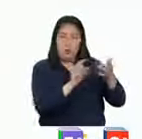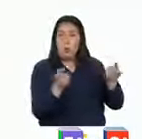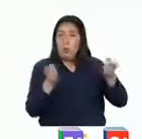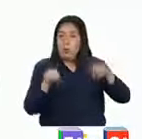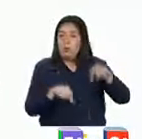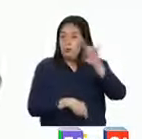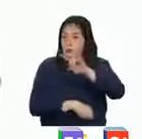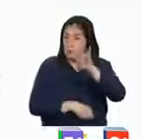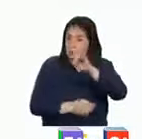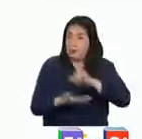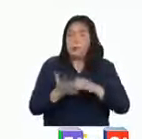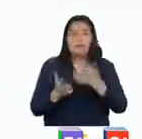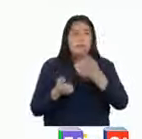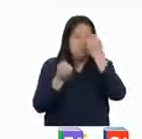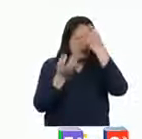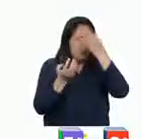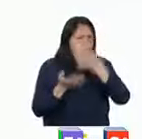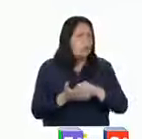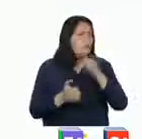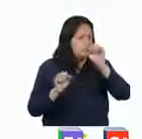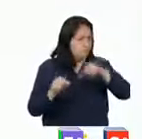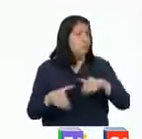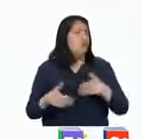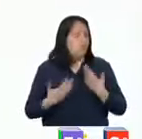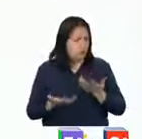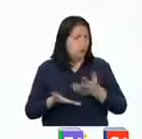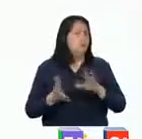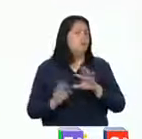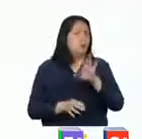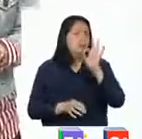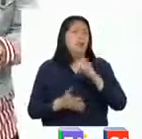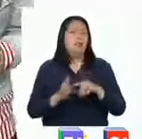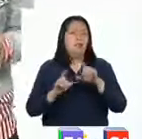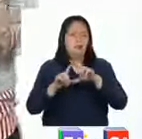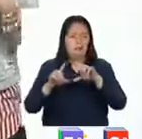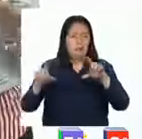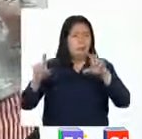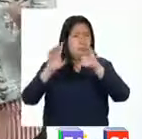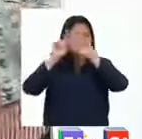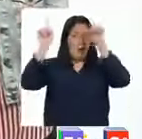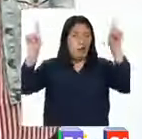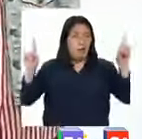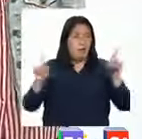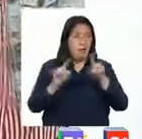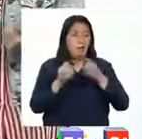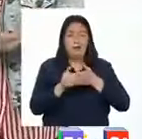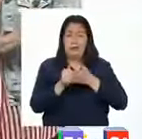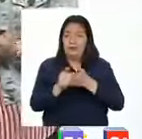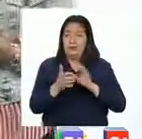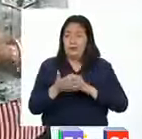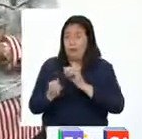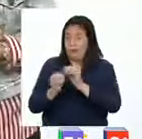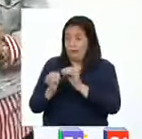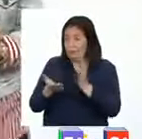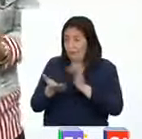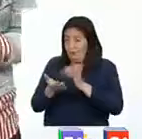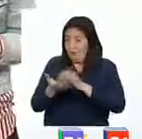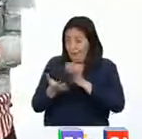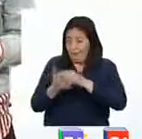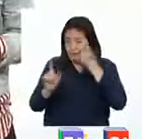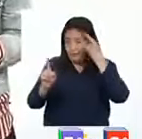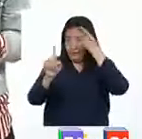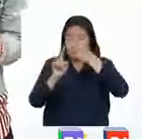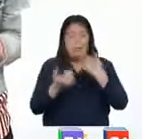emplearlo, podemos obtener información que nos será útil para elaborar nuestro afiche. Para guiarnos y seguir resolviendo este importante